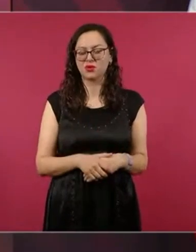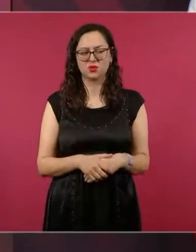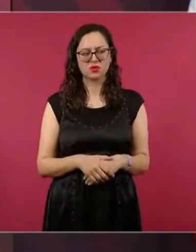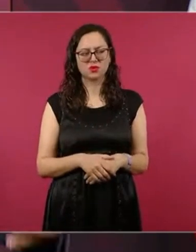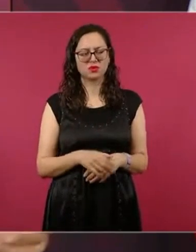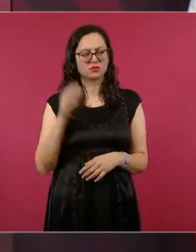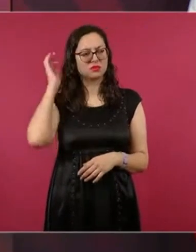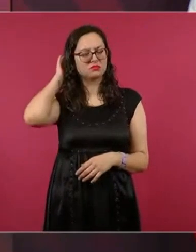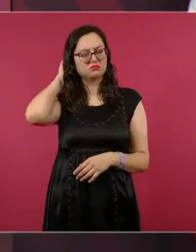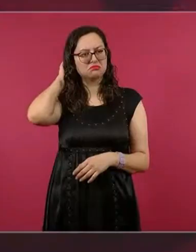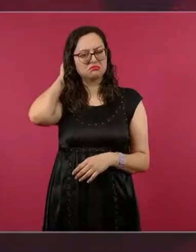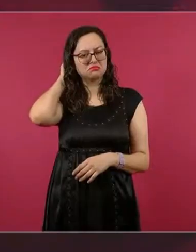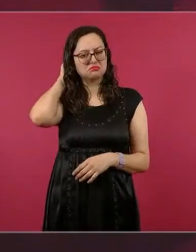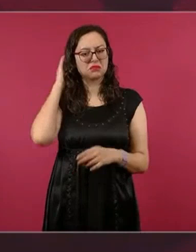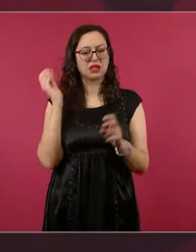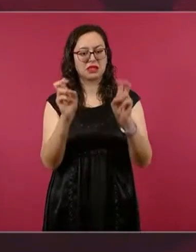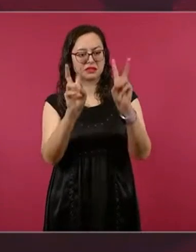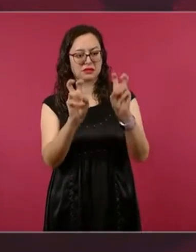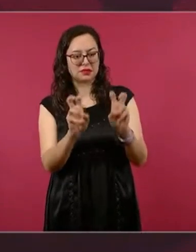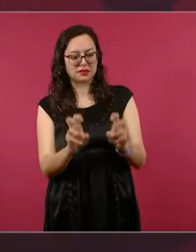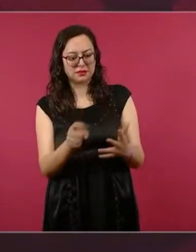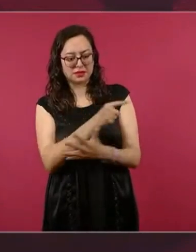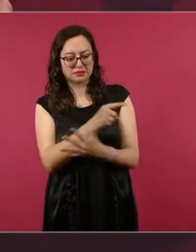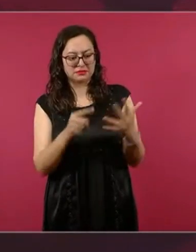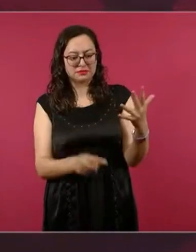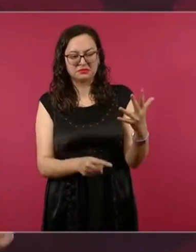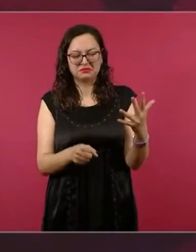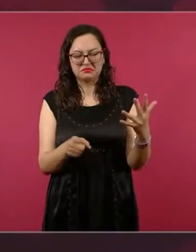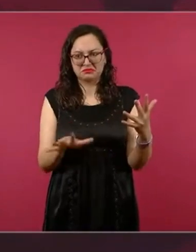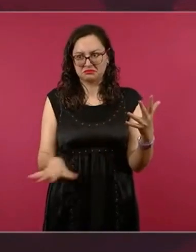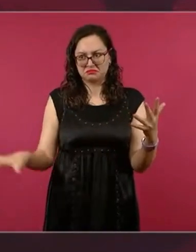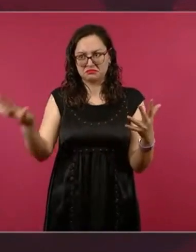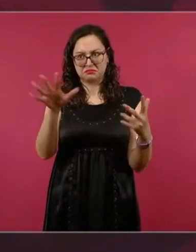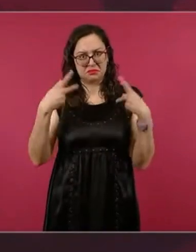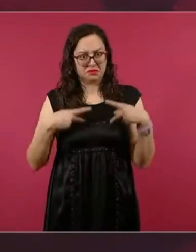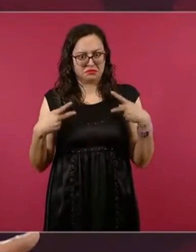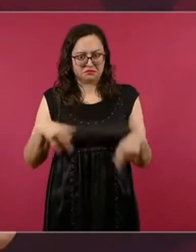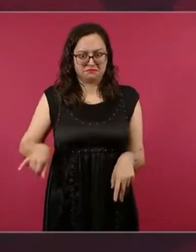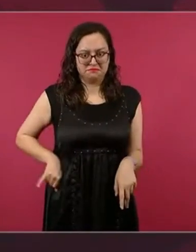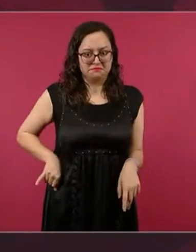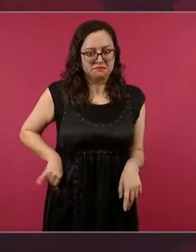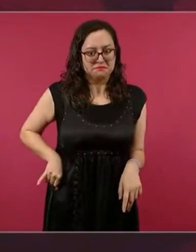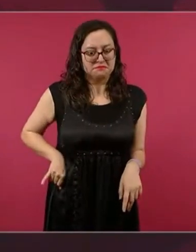la economía familiar, la economía popular,